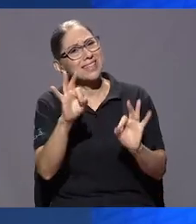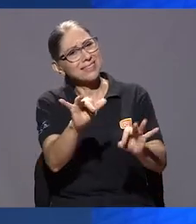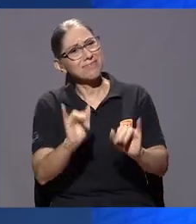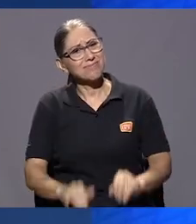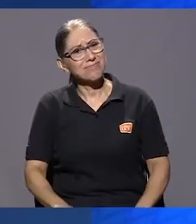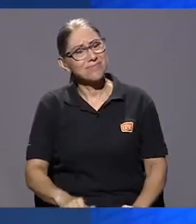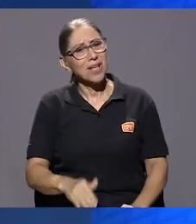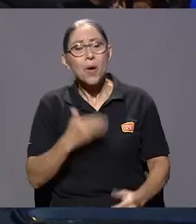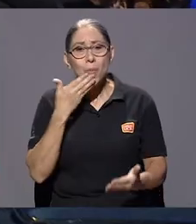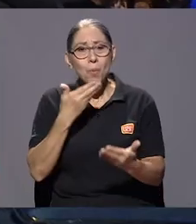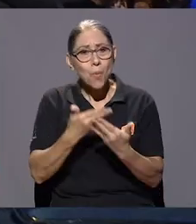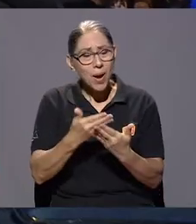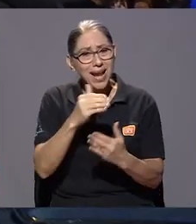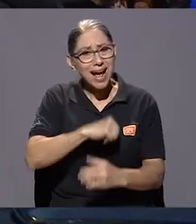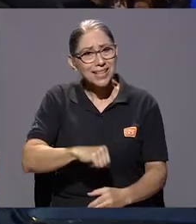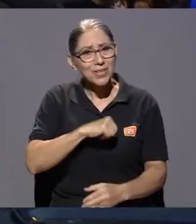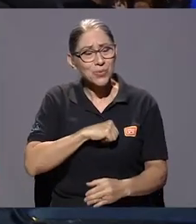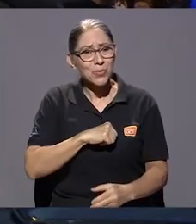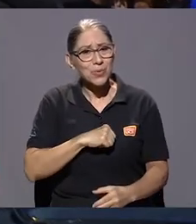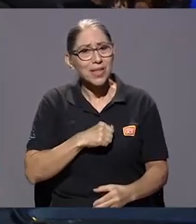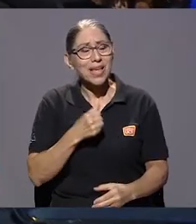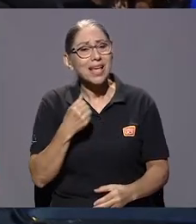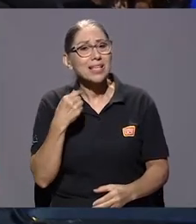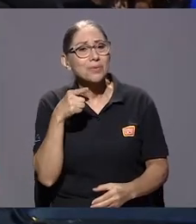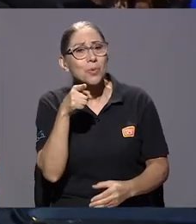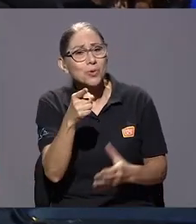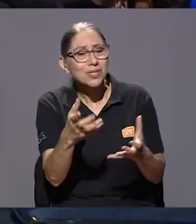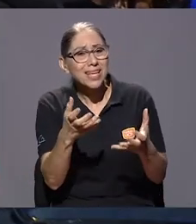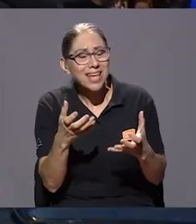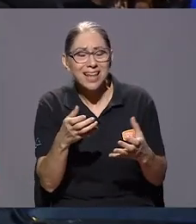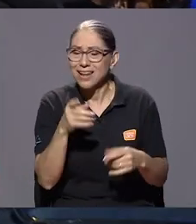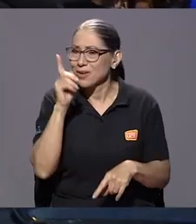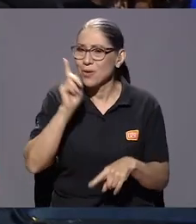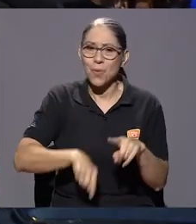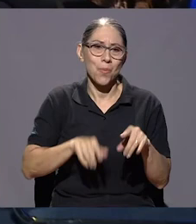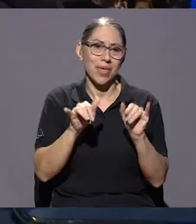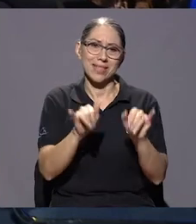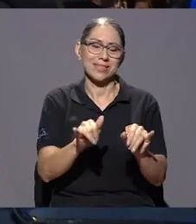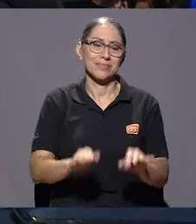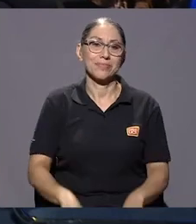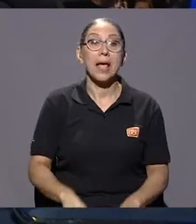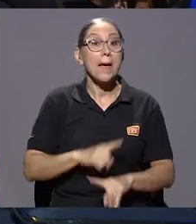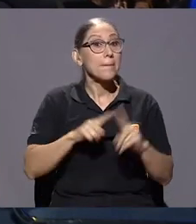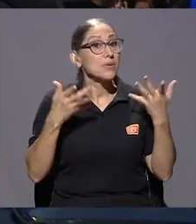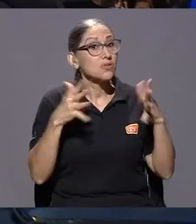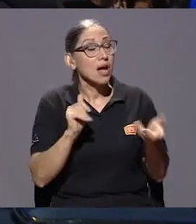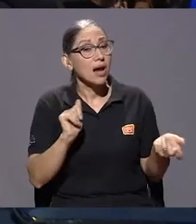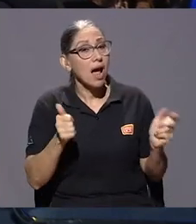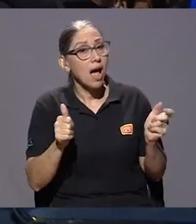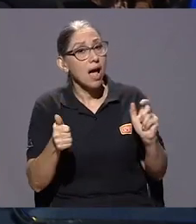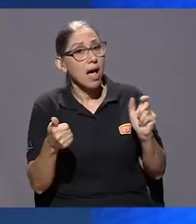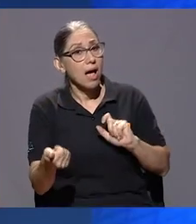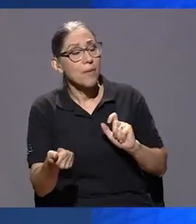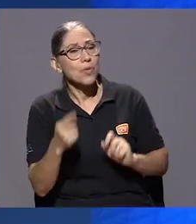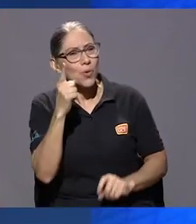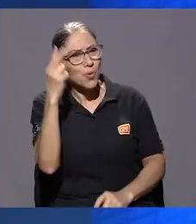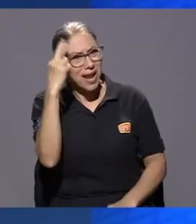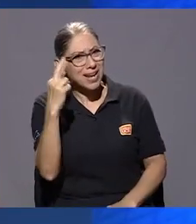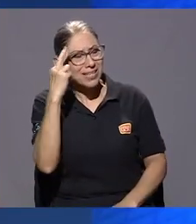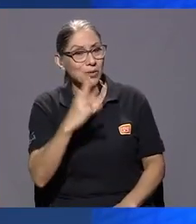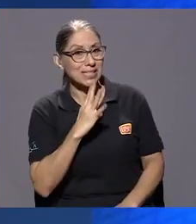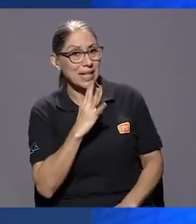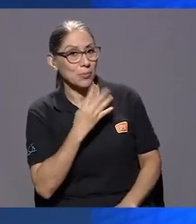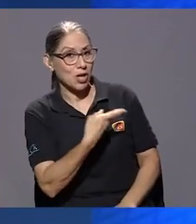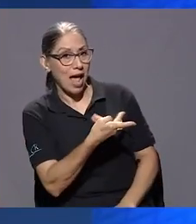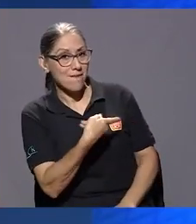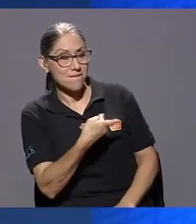es porque quieres estar así. no nos podemos permitir eso. No podemos. Sin embargo, ha ido cambiándome, y una de las razones por las que hoy estamos conversando, Paola, sobre este tema,